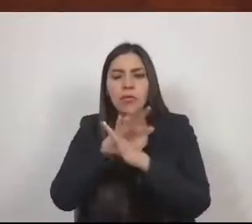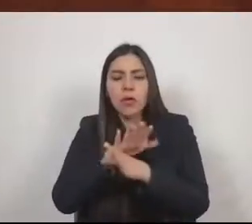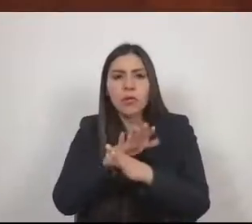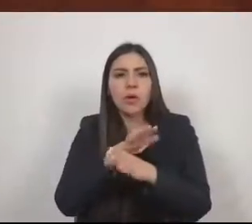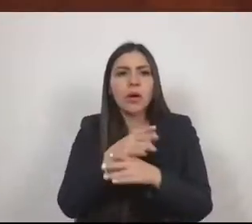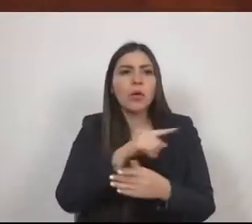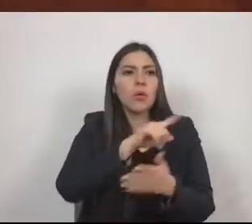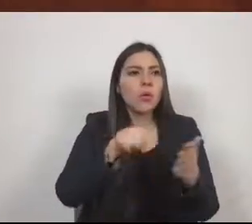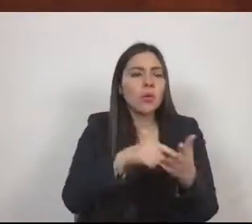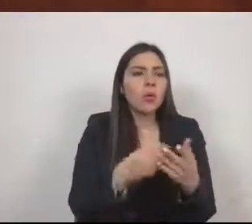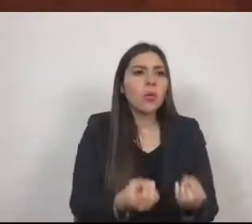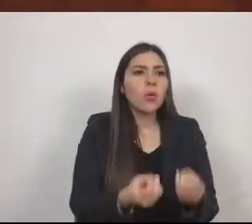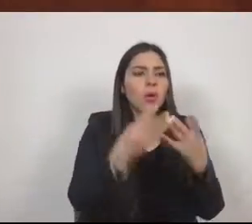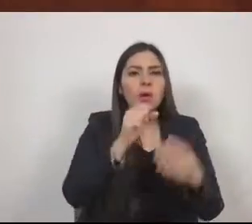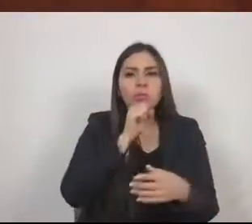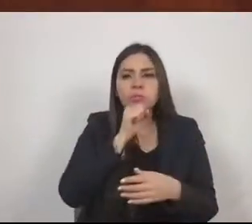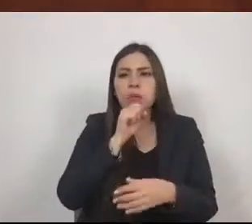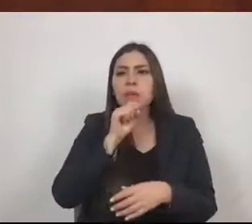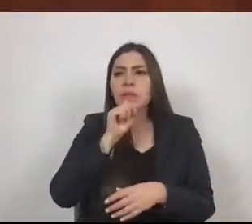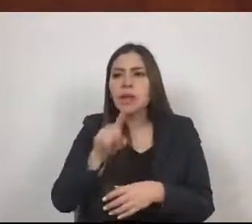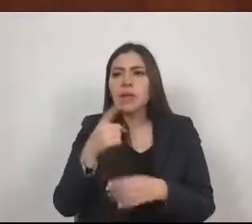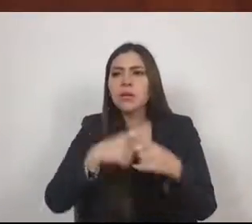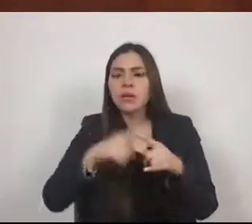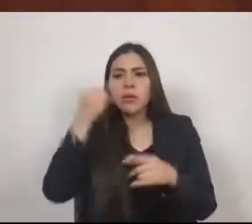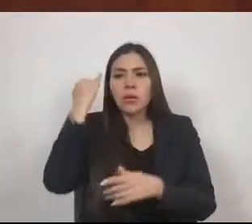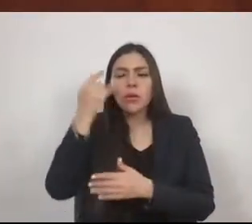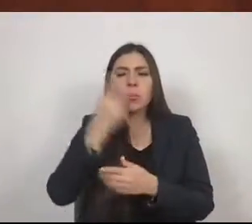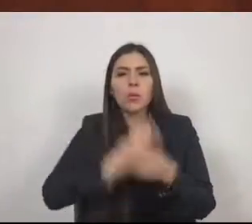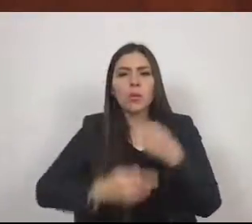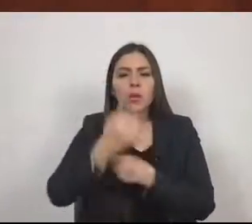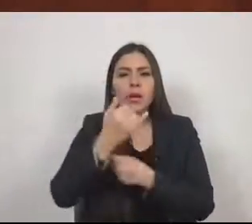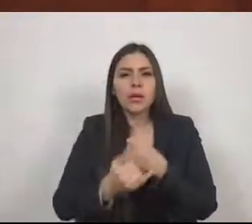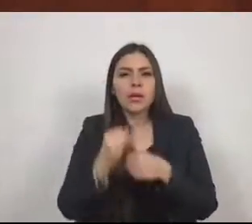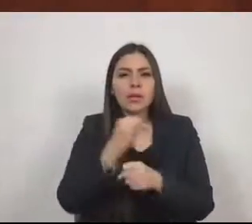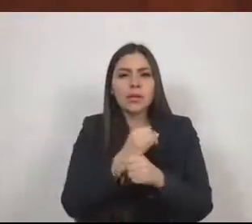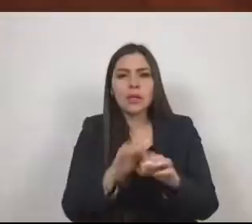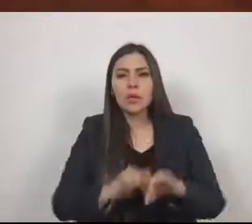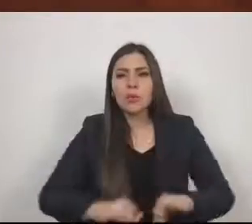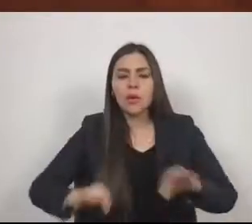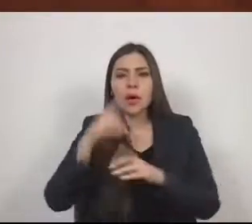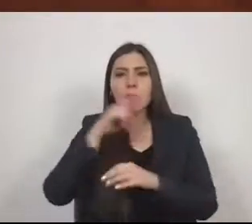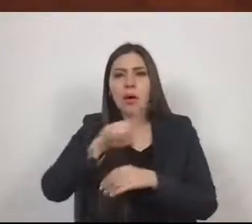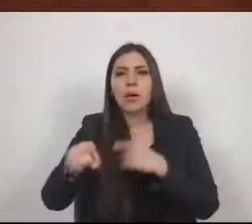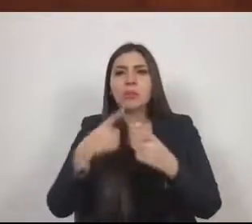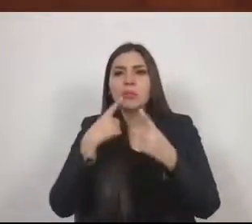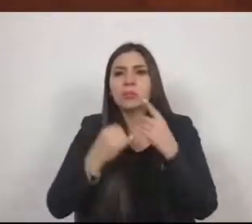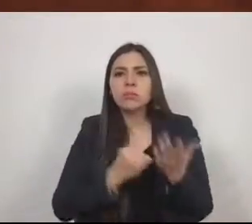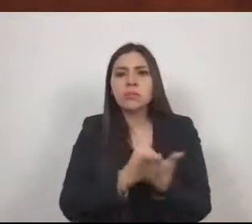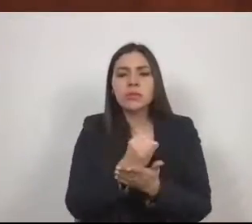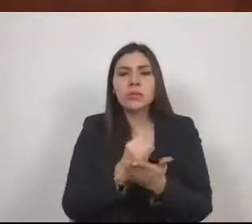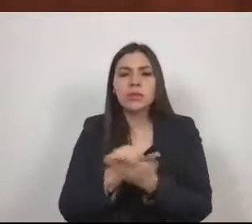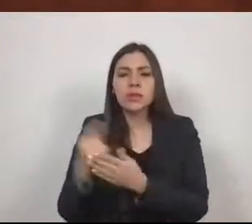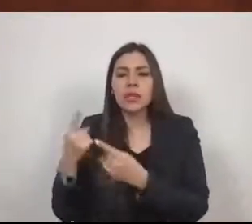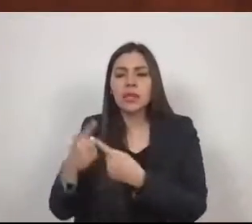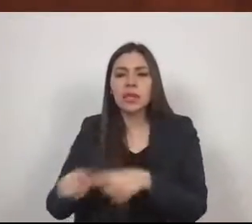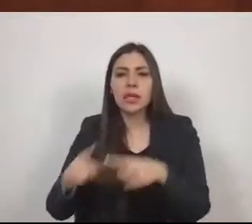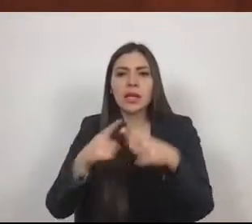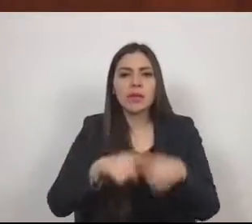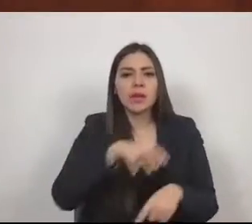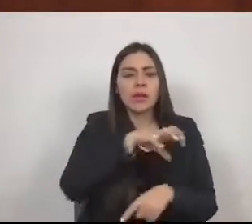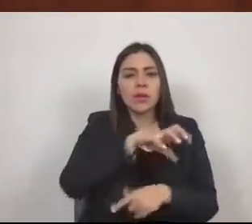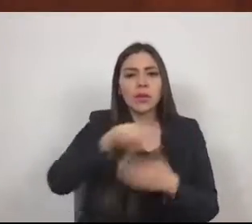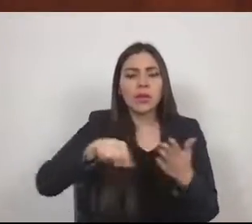proyectos de investigación relevantes para la toma de decisiones en diferentes ámbitos de desarrollo.